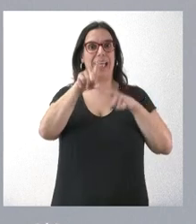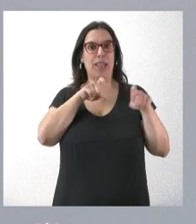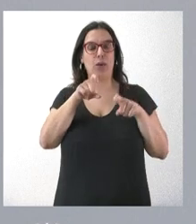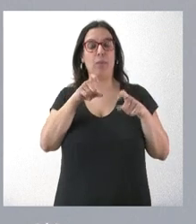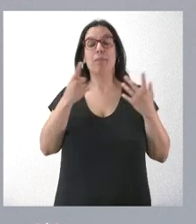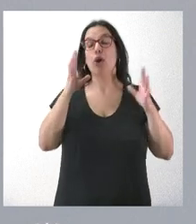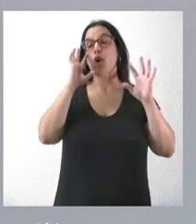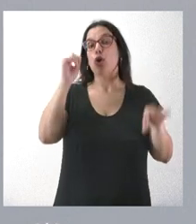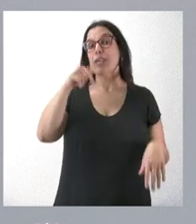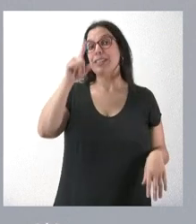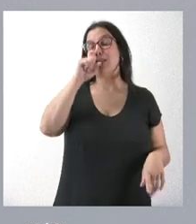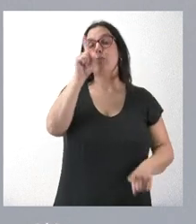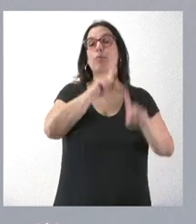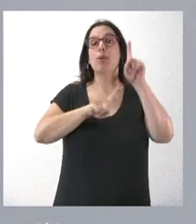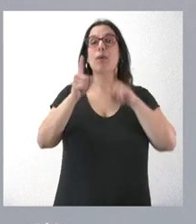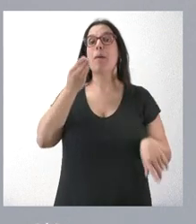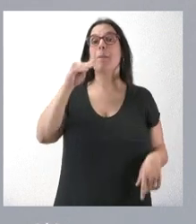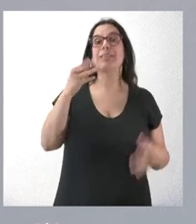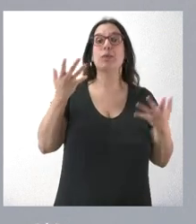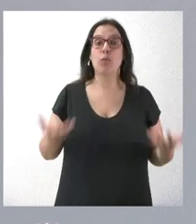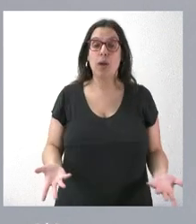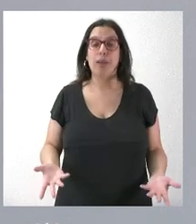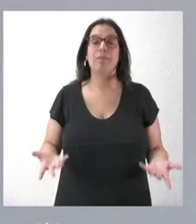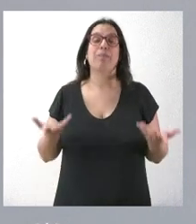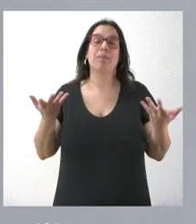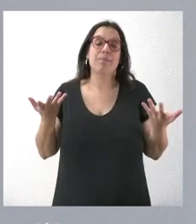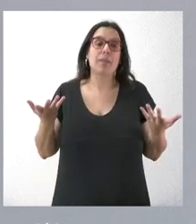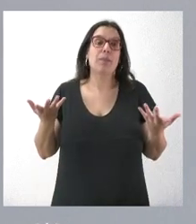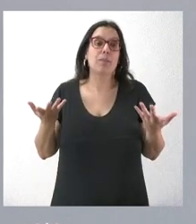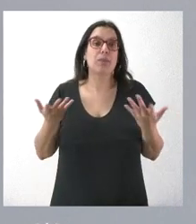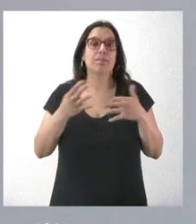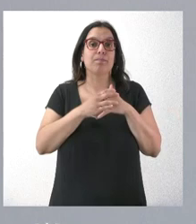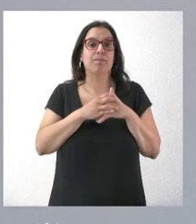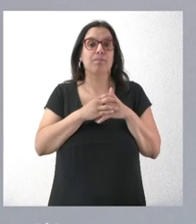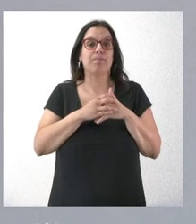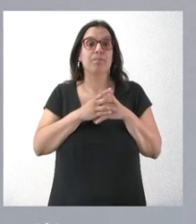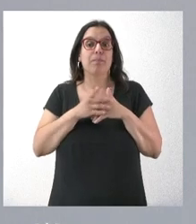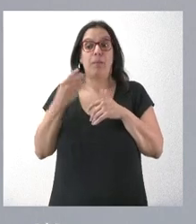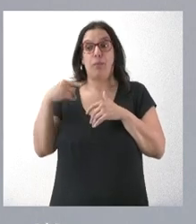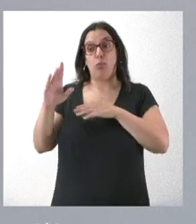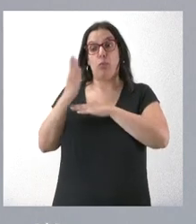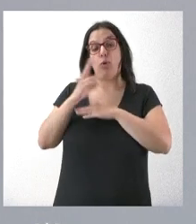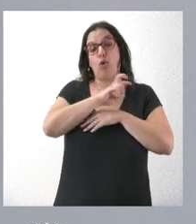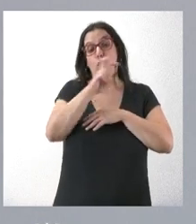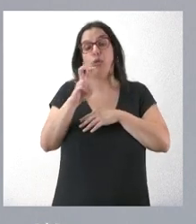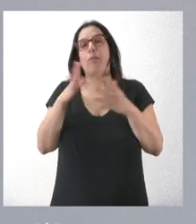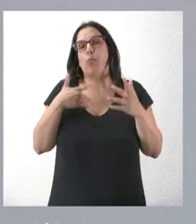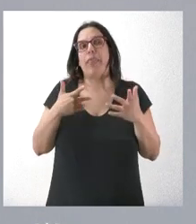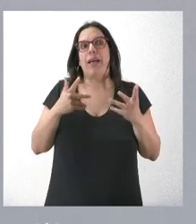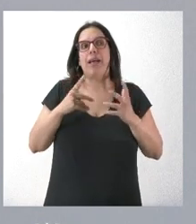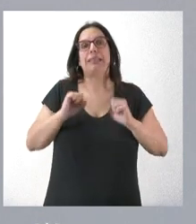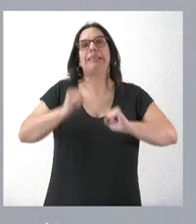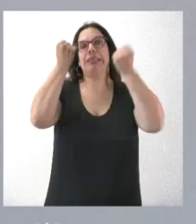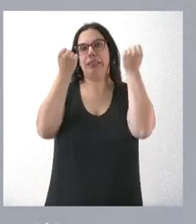en este año tenemos ese problema añadido y, sin lugar a dudas, esta medida, junto con otras, podría ayudar a paliar.